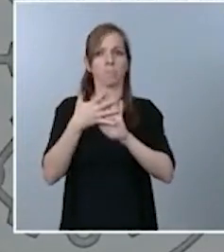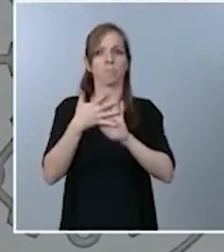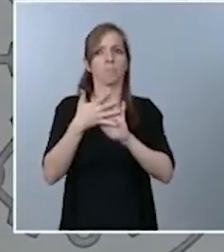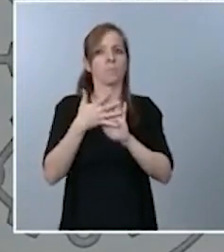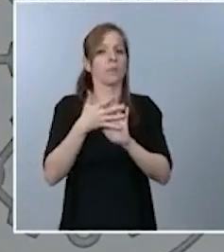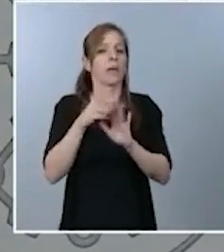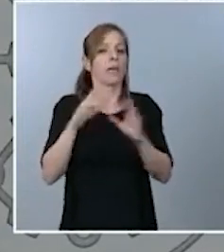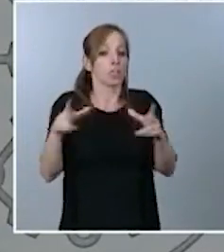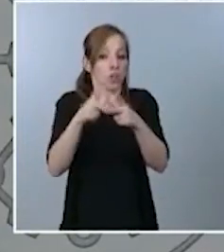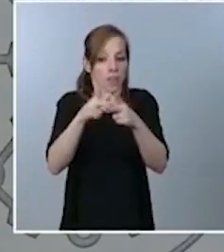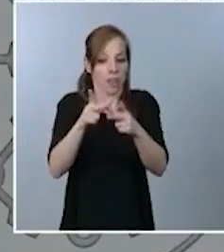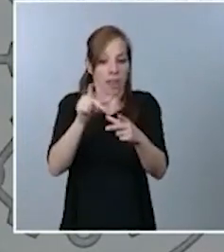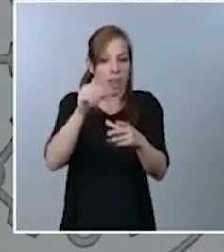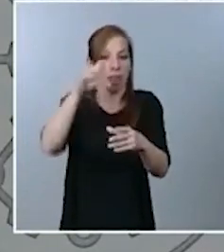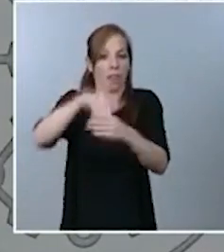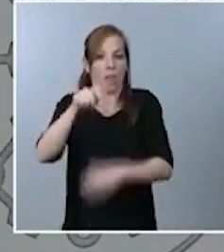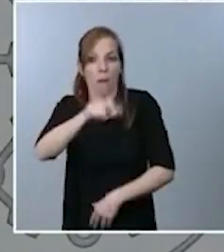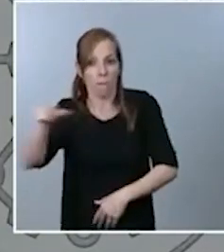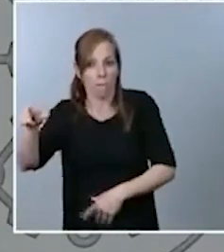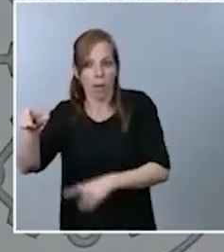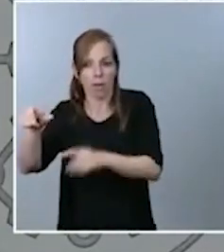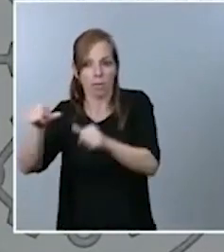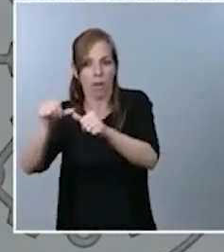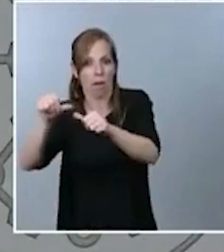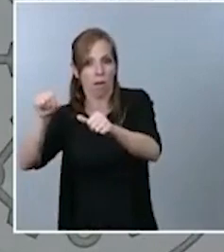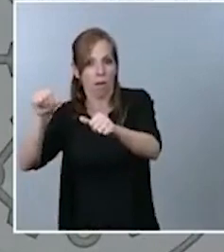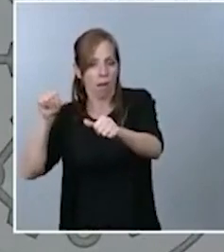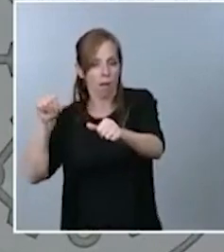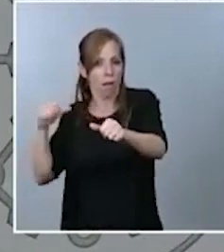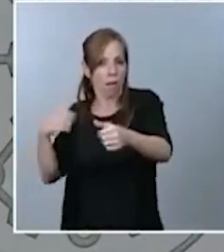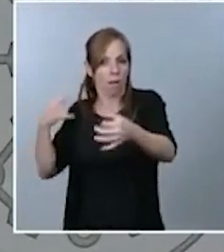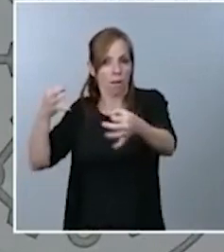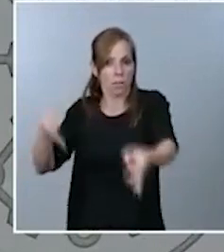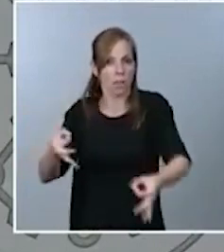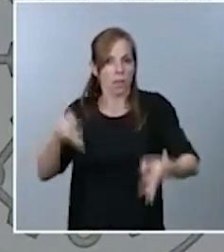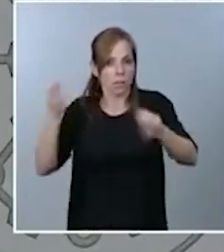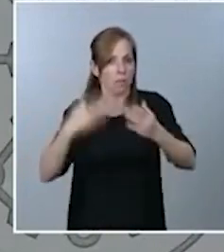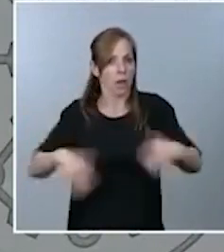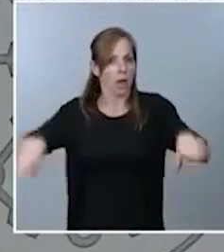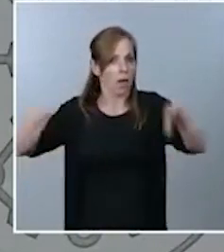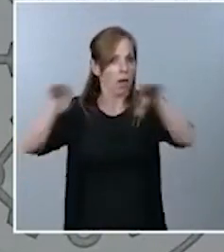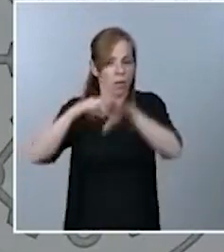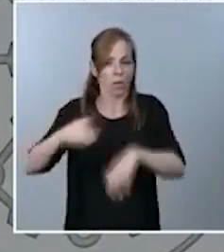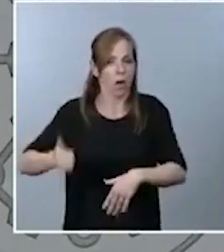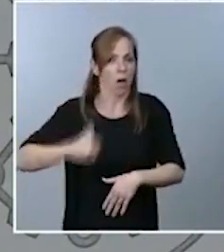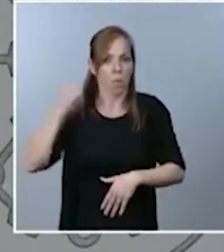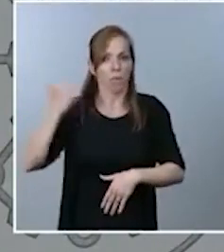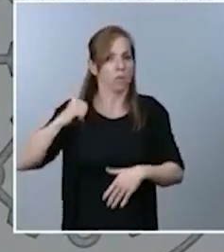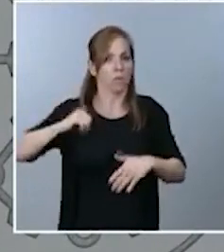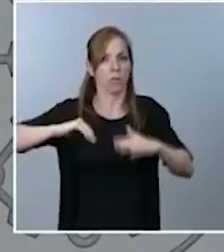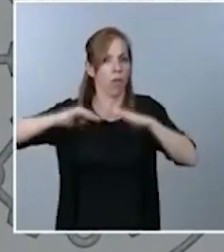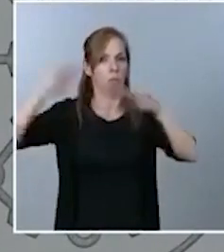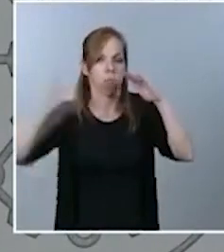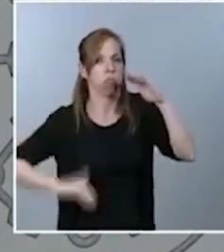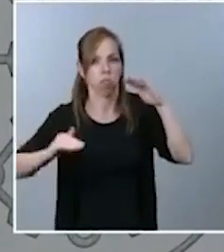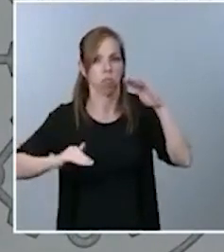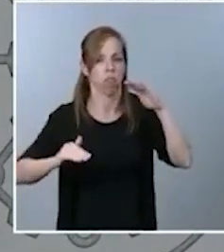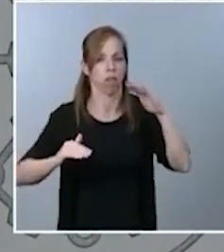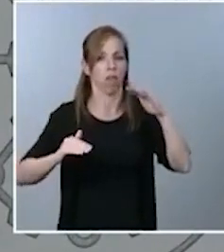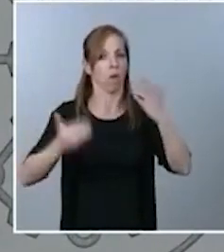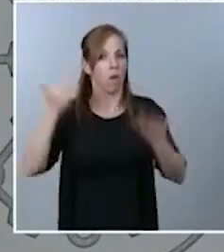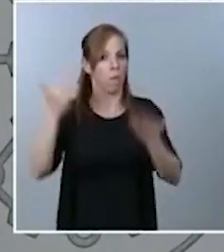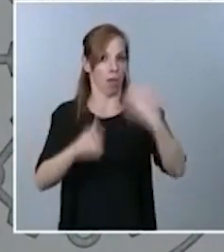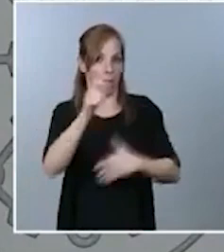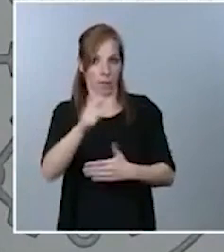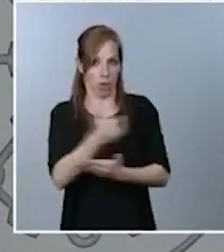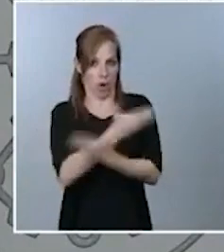se le ha negado a lo largo de los tiempos una igualdad de oportunidades frente a otras personas y por tanto es el momento de poder